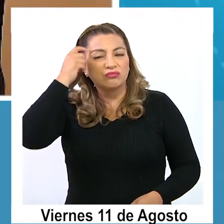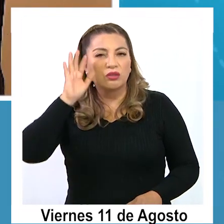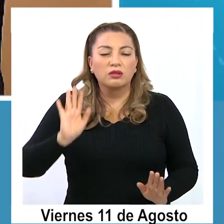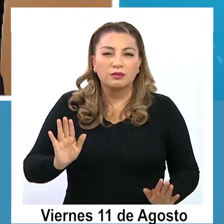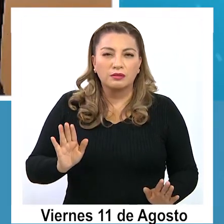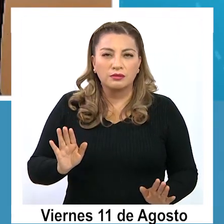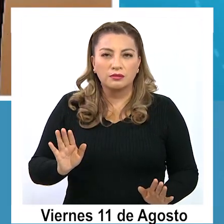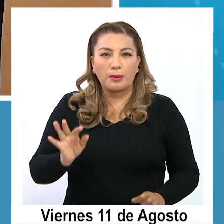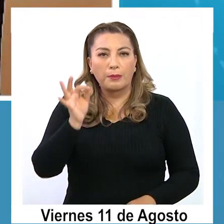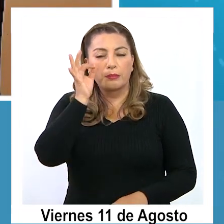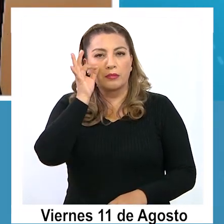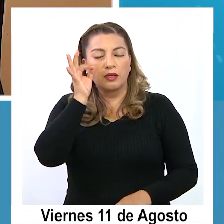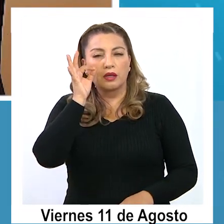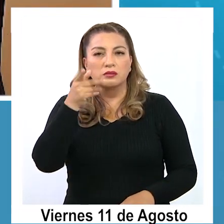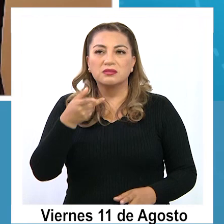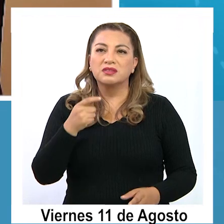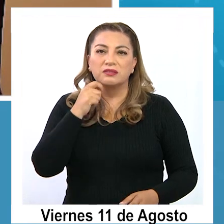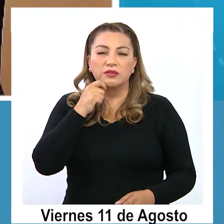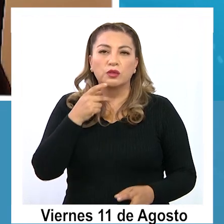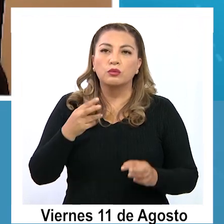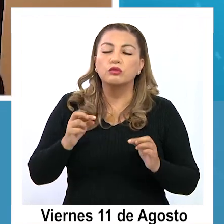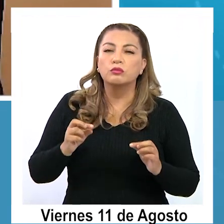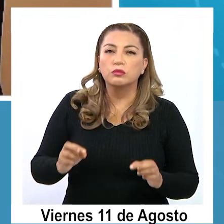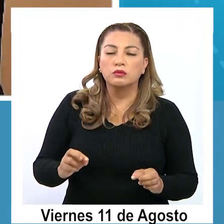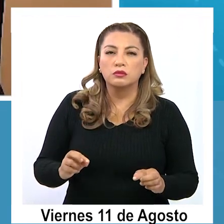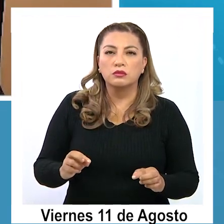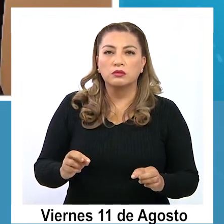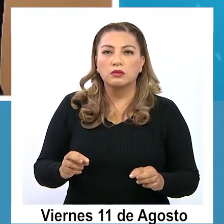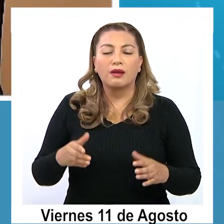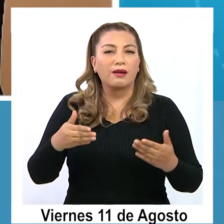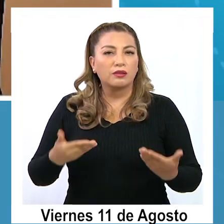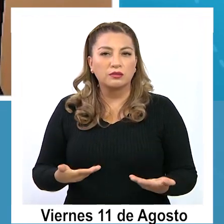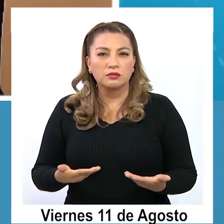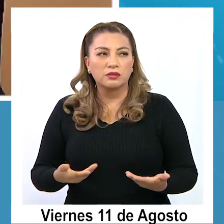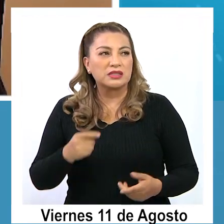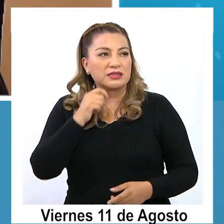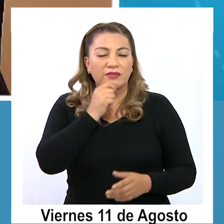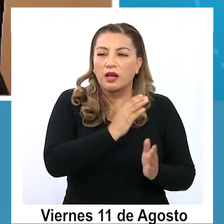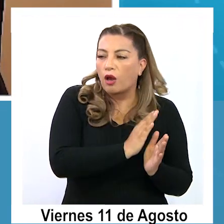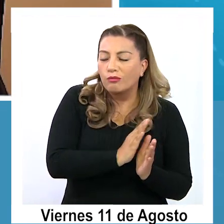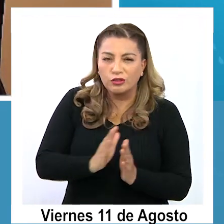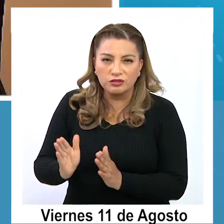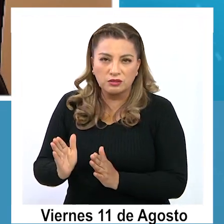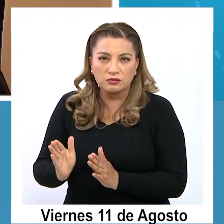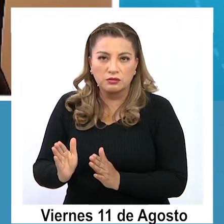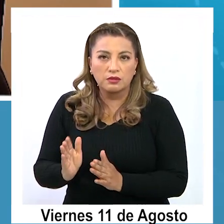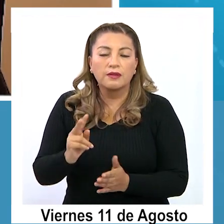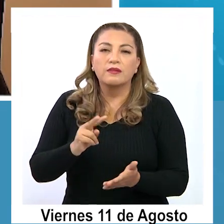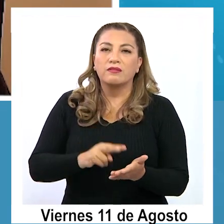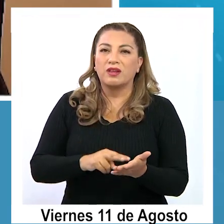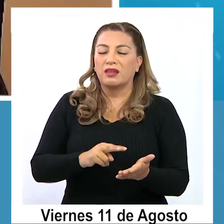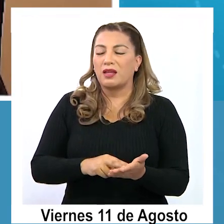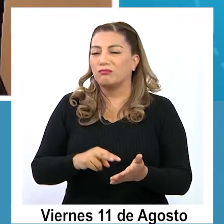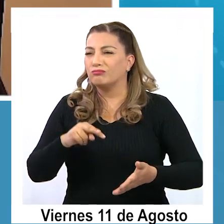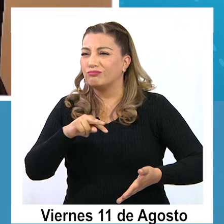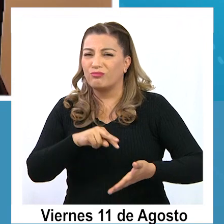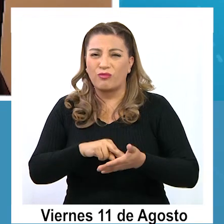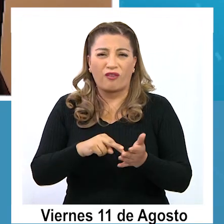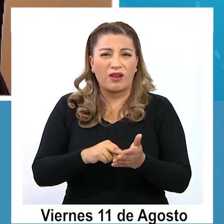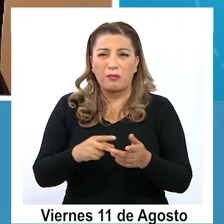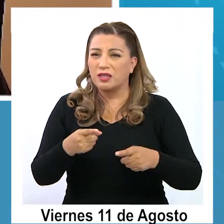ver no como en un instante, sino viendo lo que han sido estos procesos, ¿no?, de verdadera tormenta